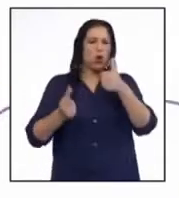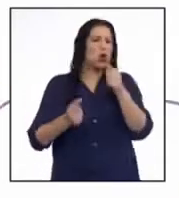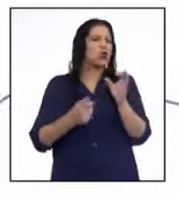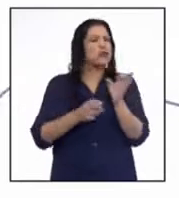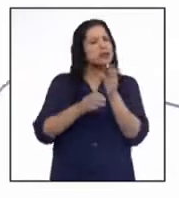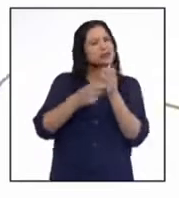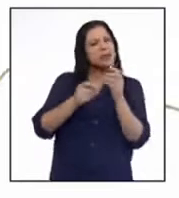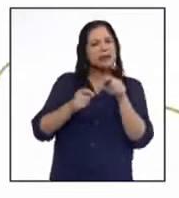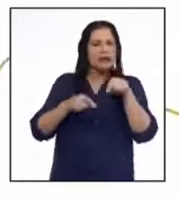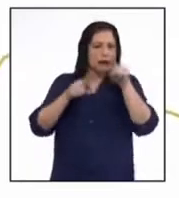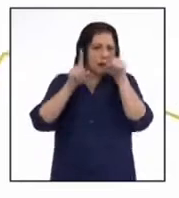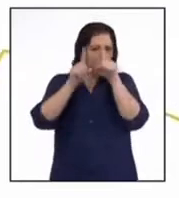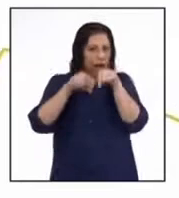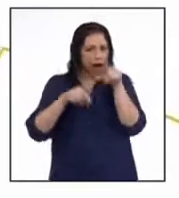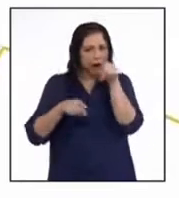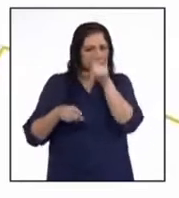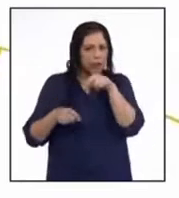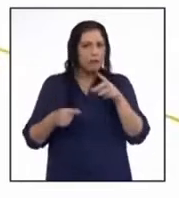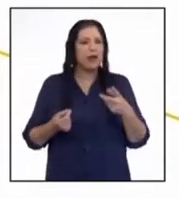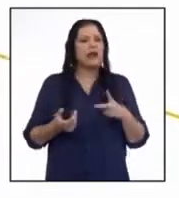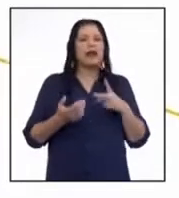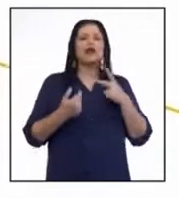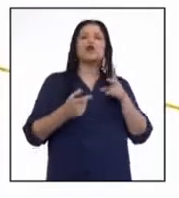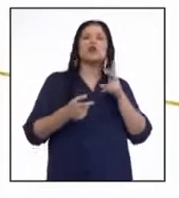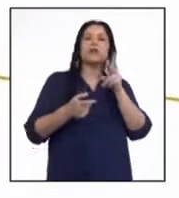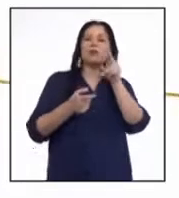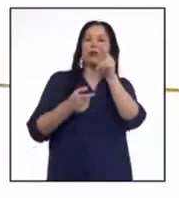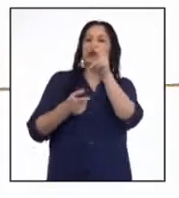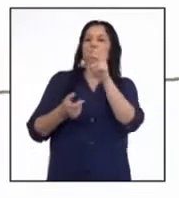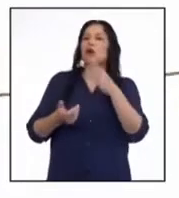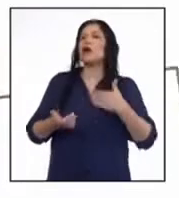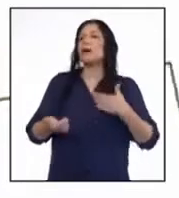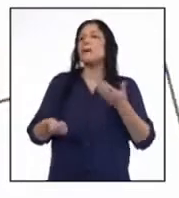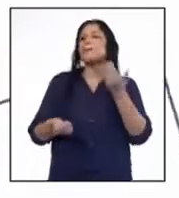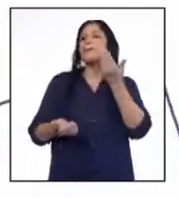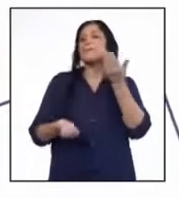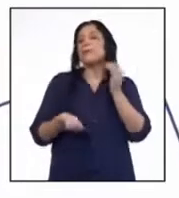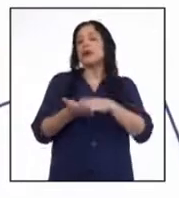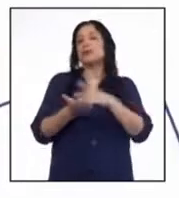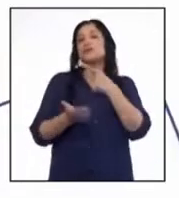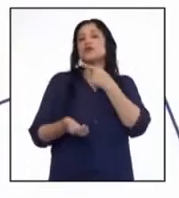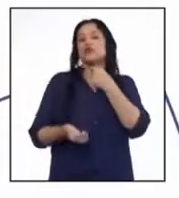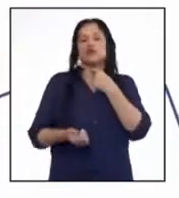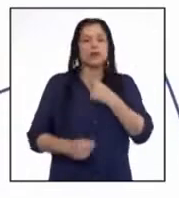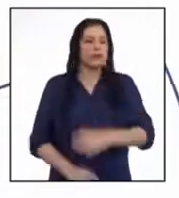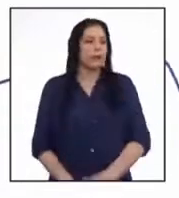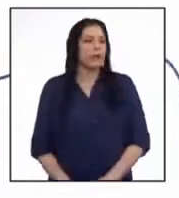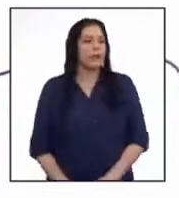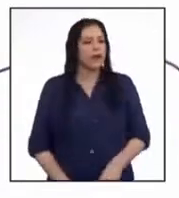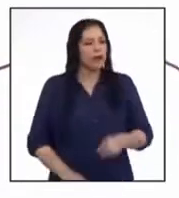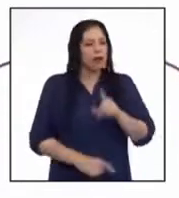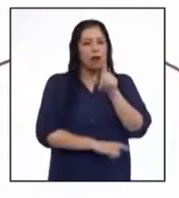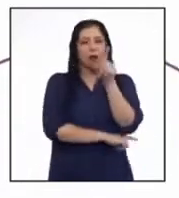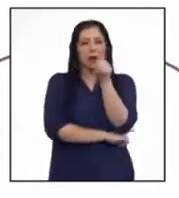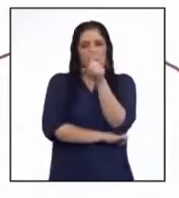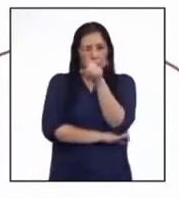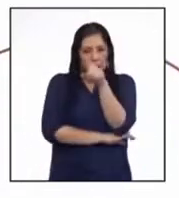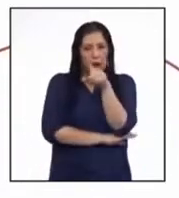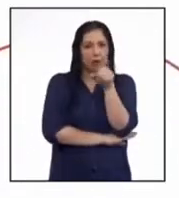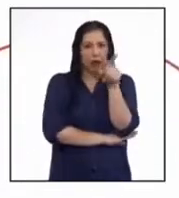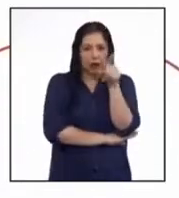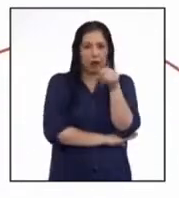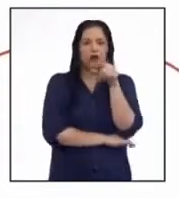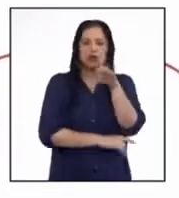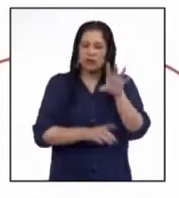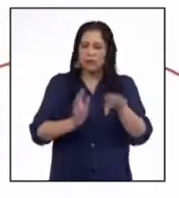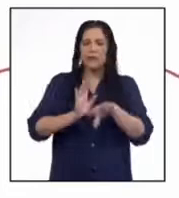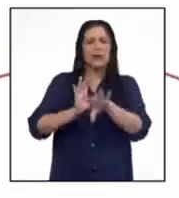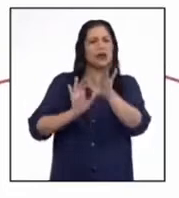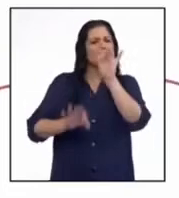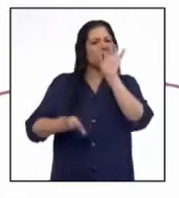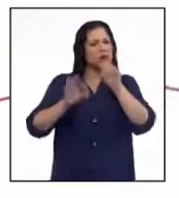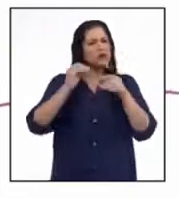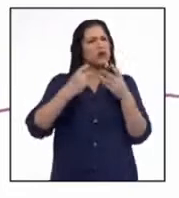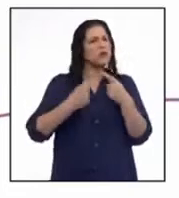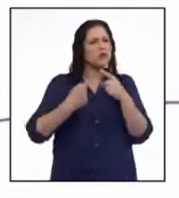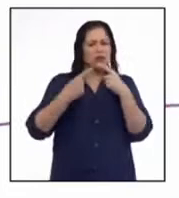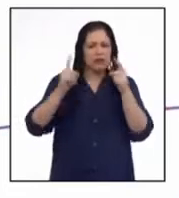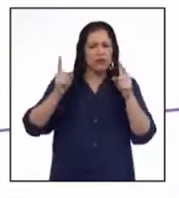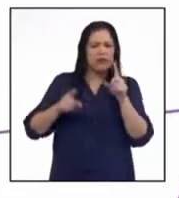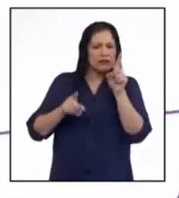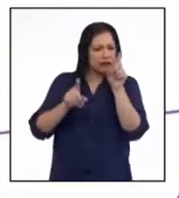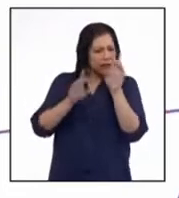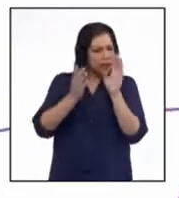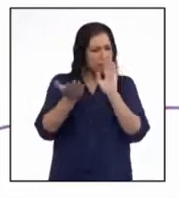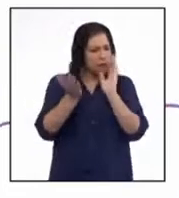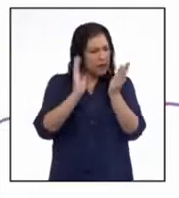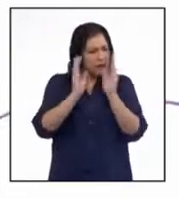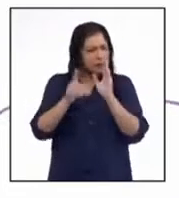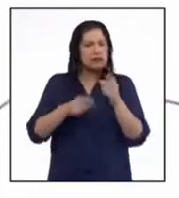formas interesantes. Recorté los que más me llamaron la atención. Observa. Cierto, Junior. Yo también me he encontrado muchas veces con gráficos